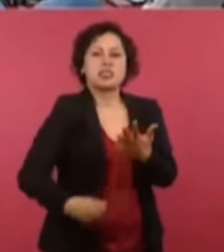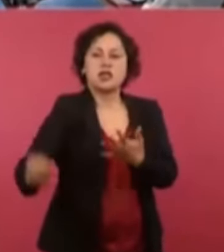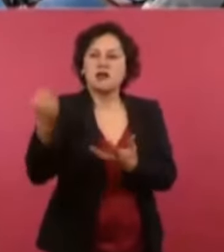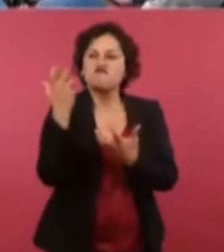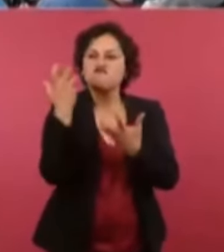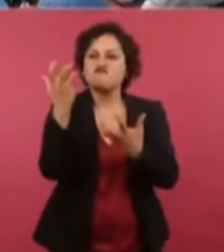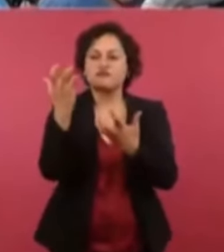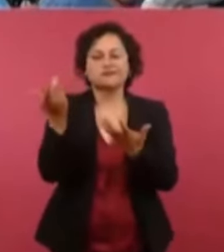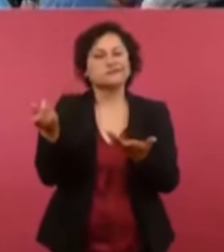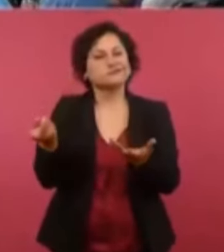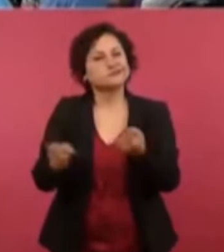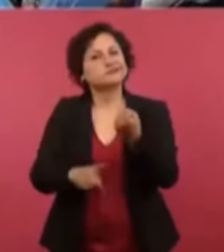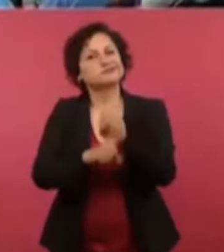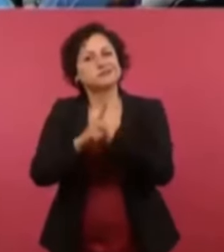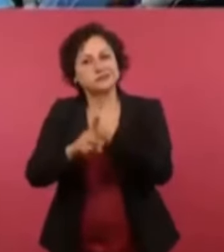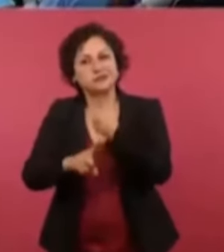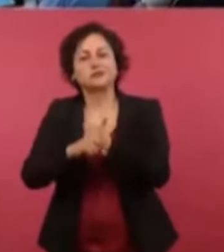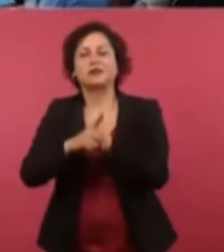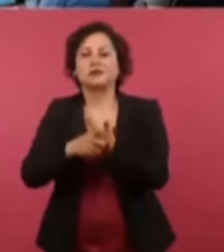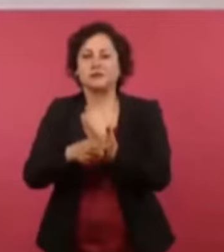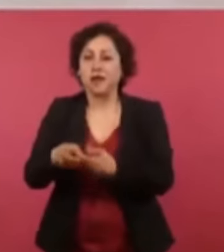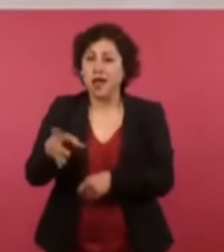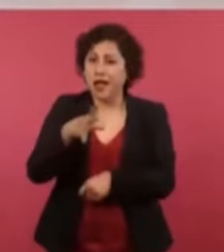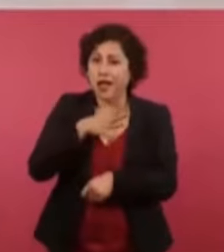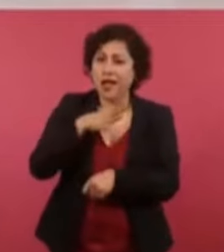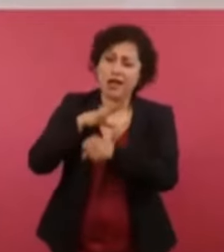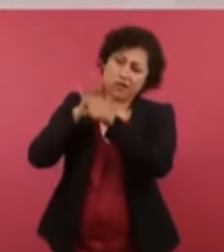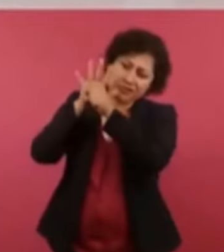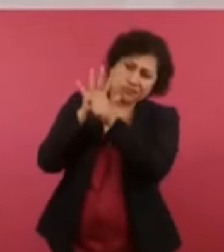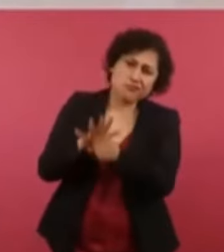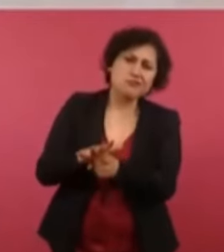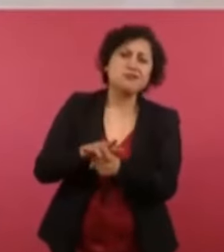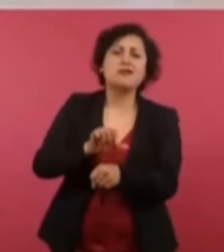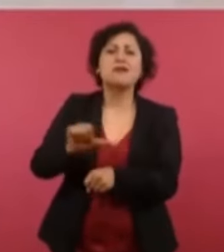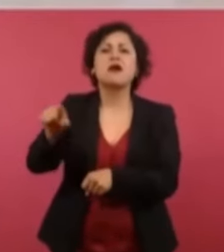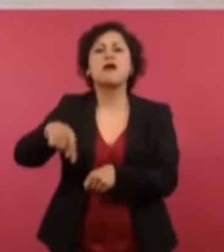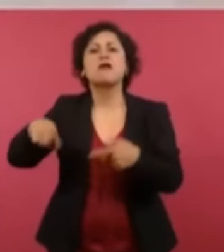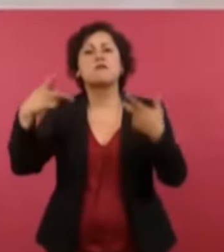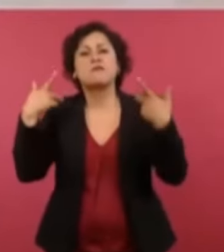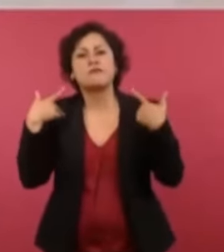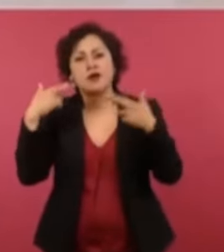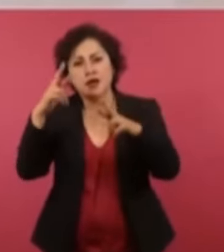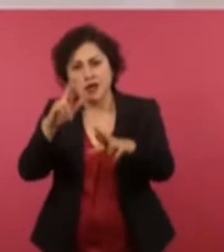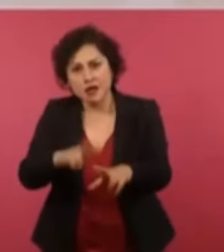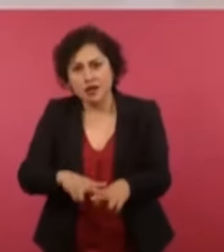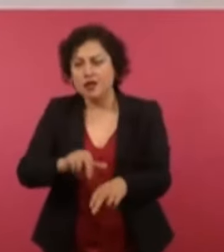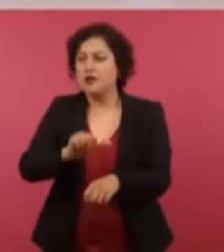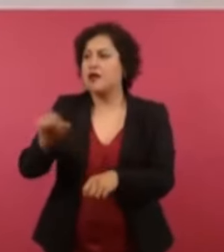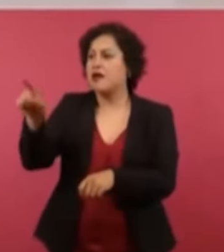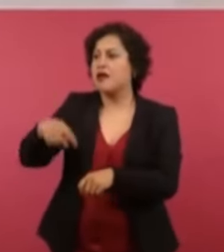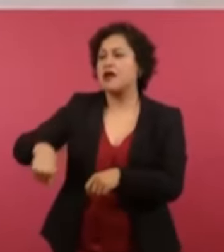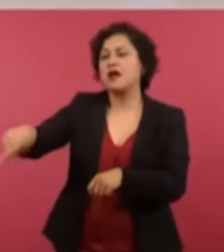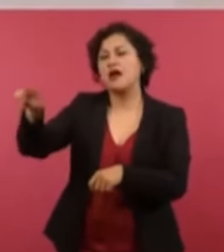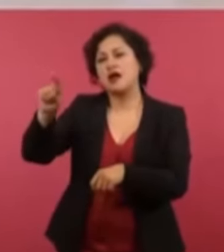la represión a los maestros, a las organizaciones sociales